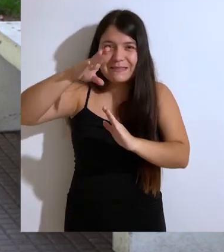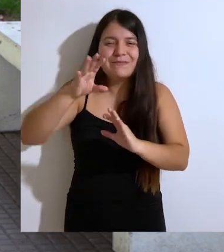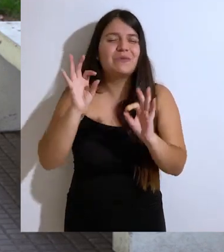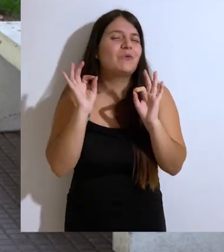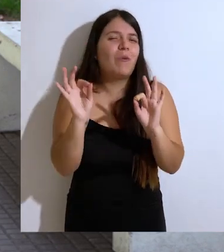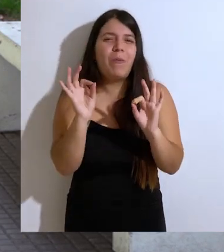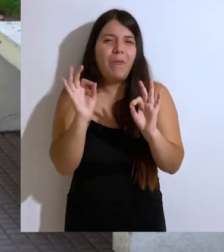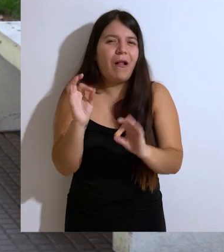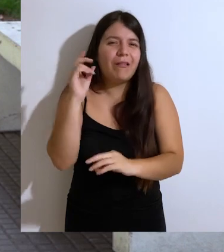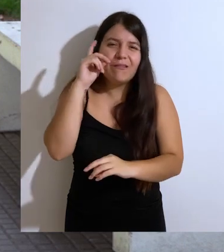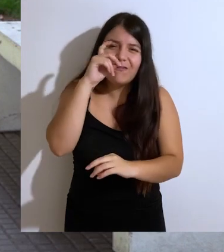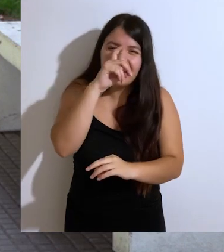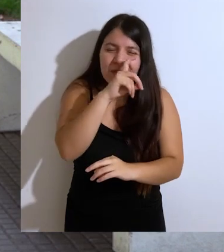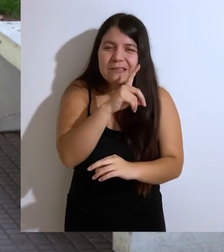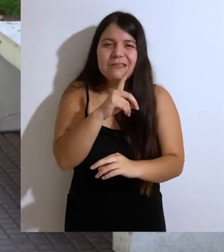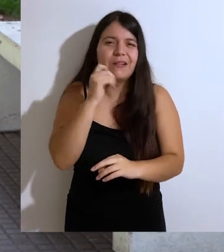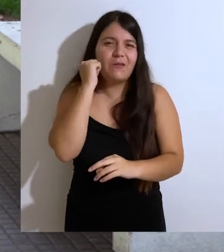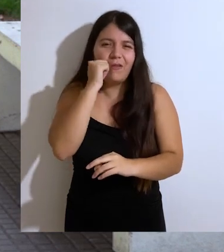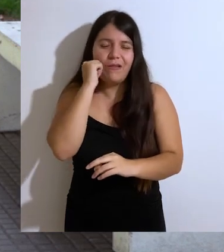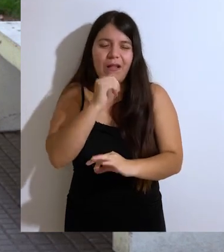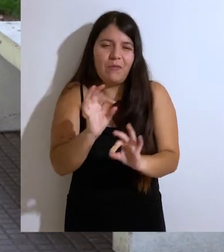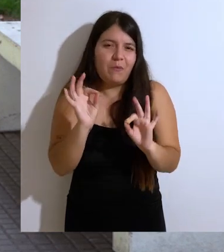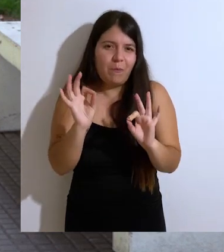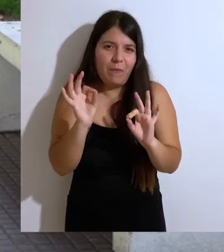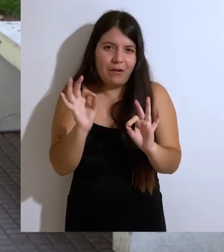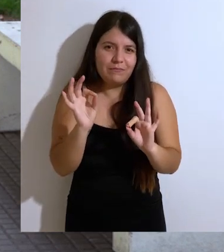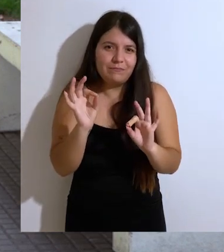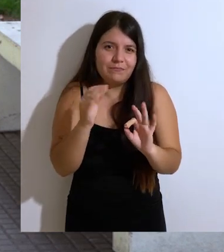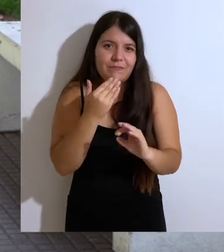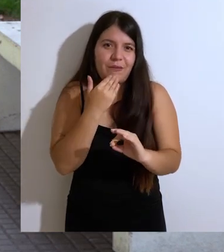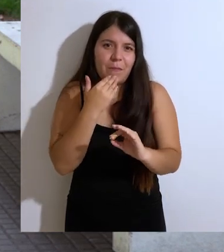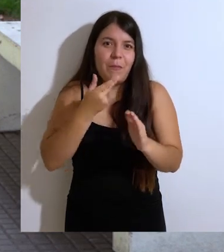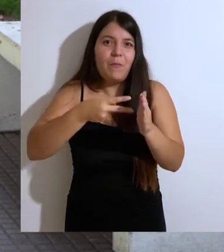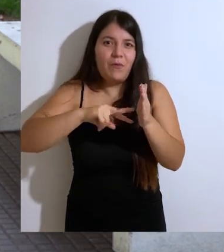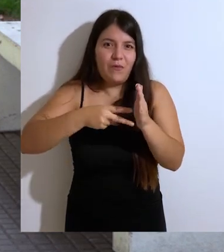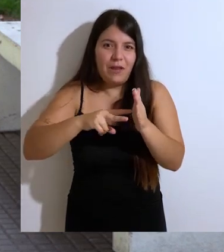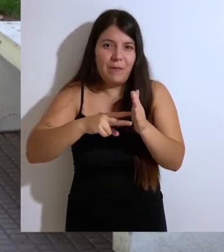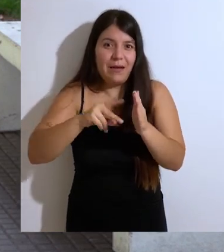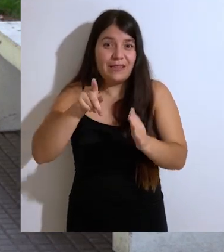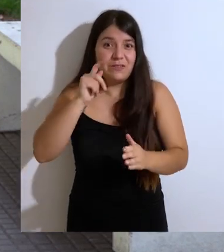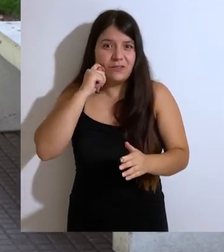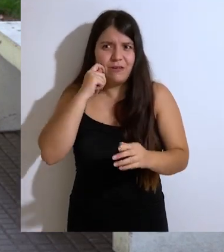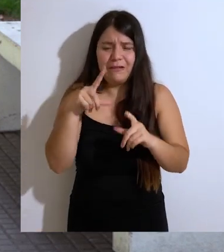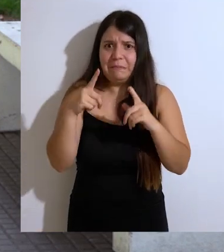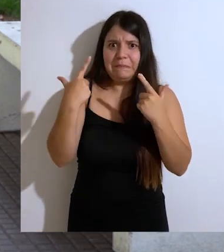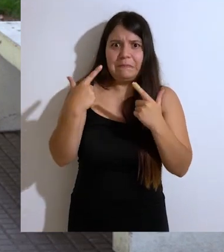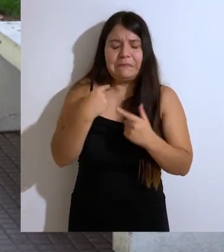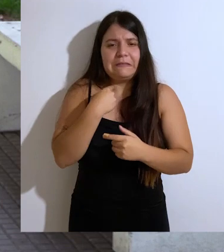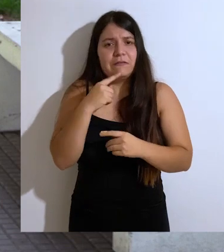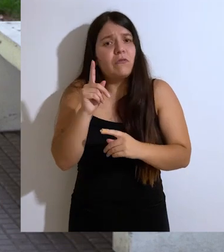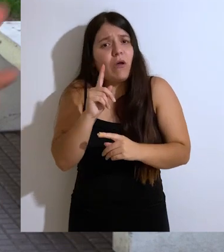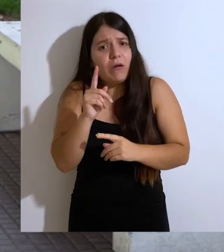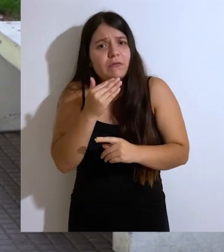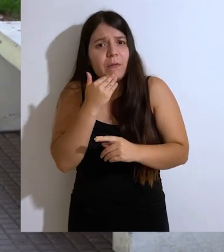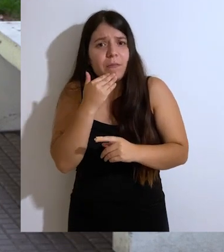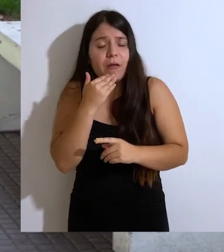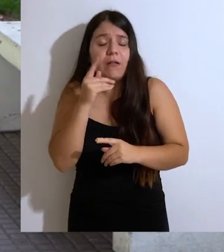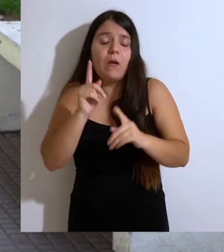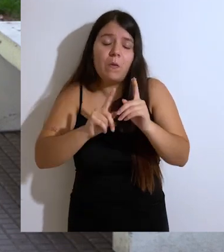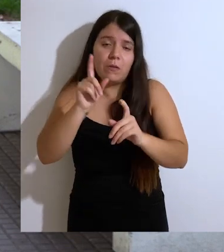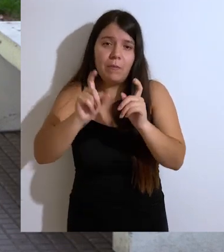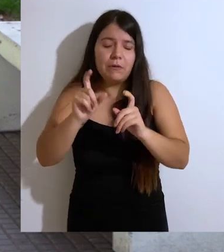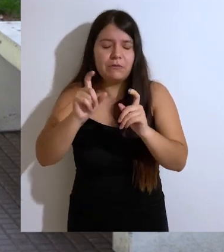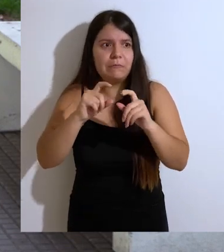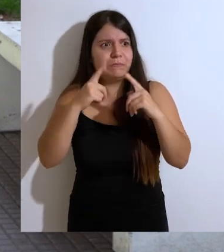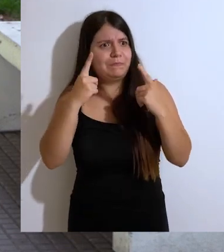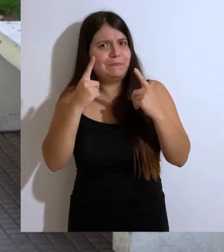que surjan diversas dificultades diariamente. Es normal que existan problemas, y eso no nos debe sorprender, aunque a veces puedan